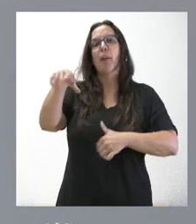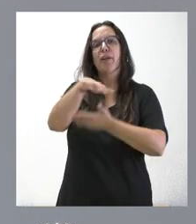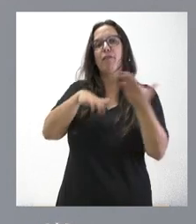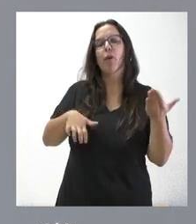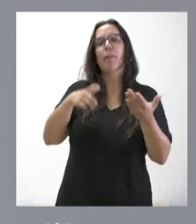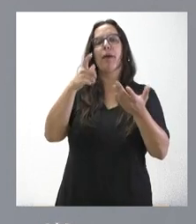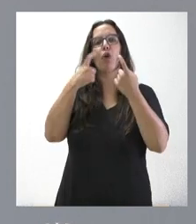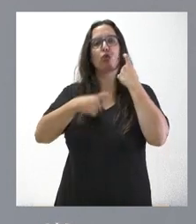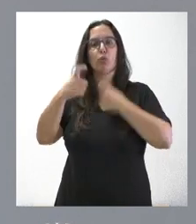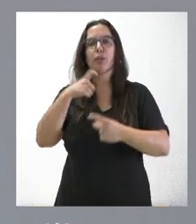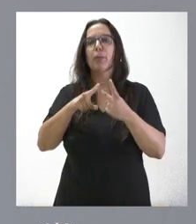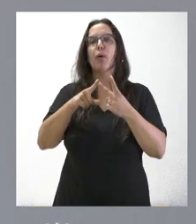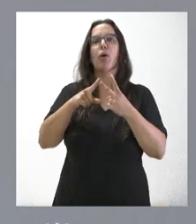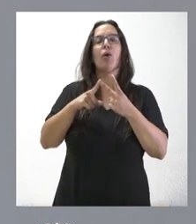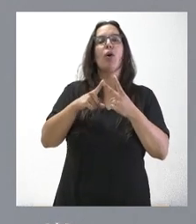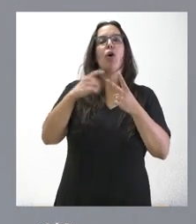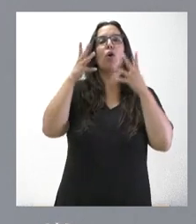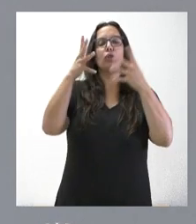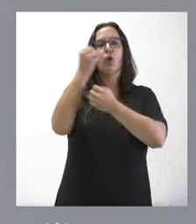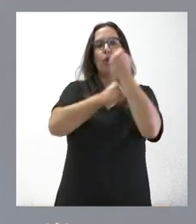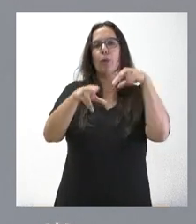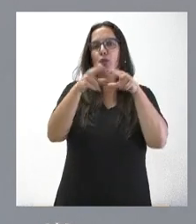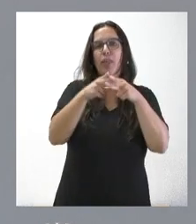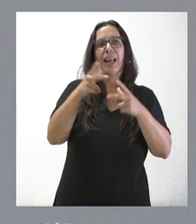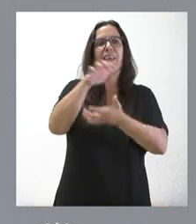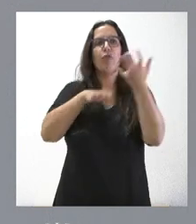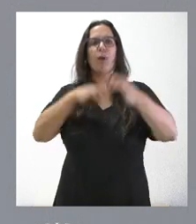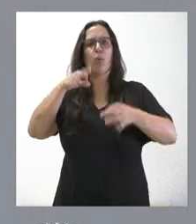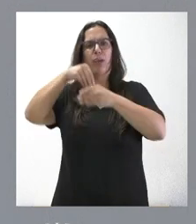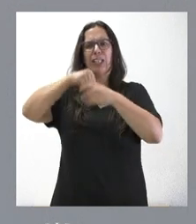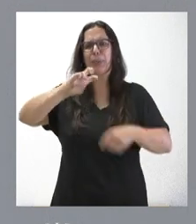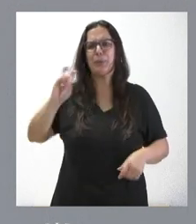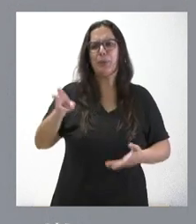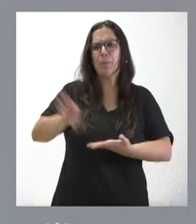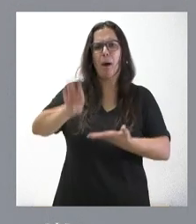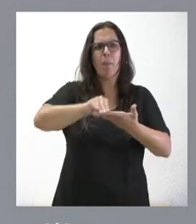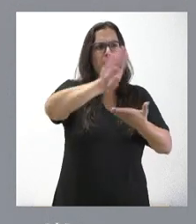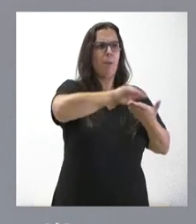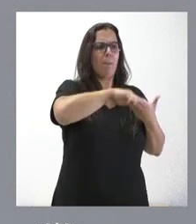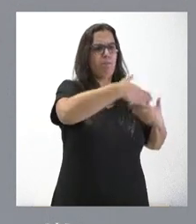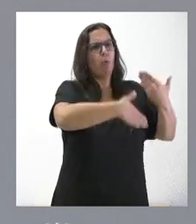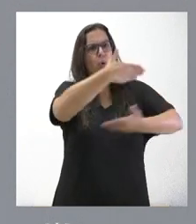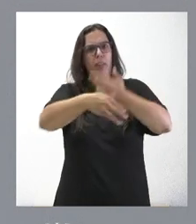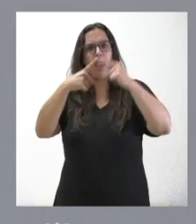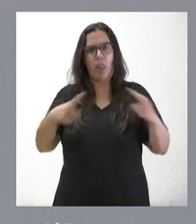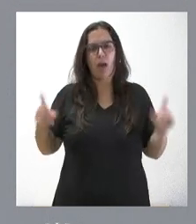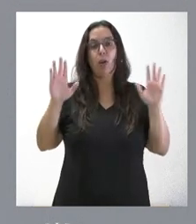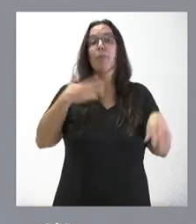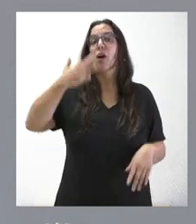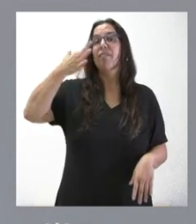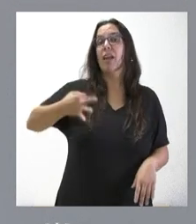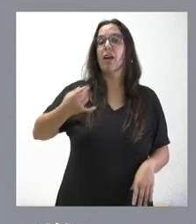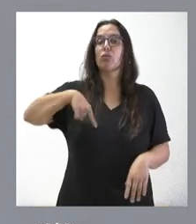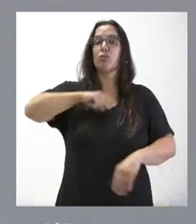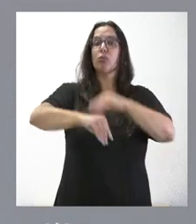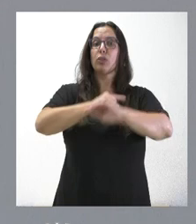Consultivo, del Consejo Económico y Social y todos los informes jurídicos internos. Lo que es importante es que hemos hablado de leyes que sí que tienen que ver con la vida de las personas. Hemos